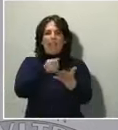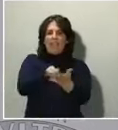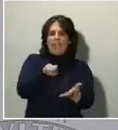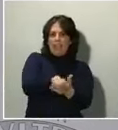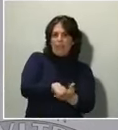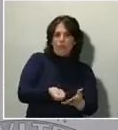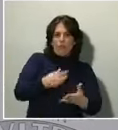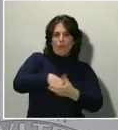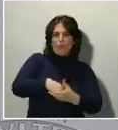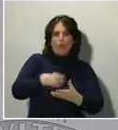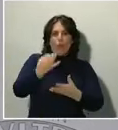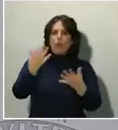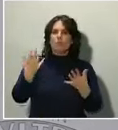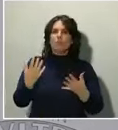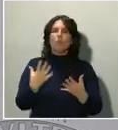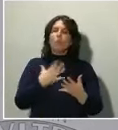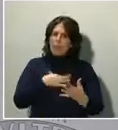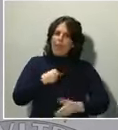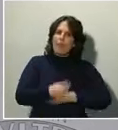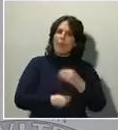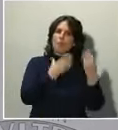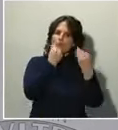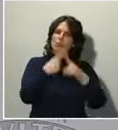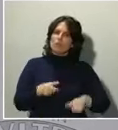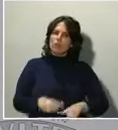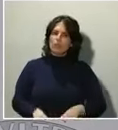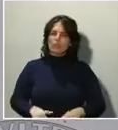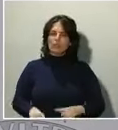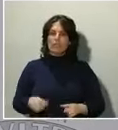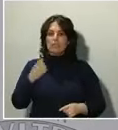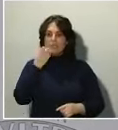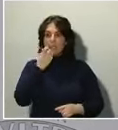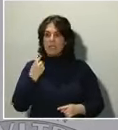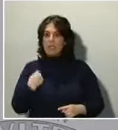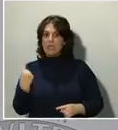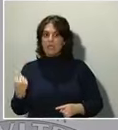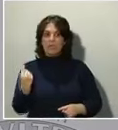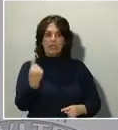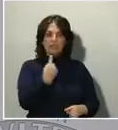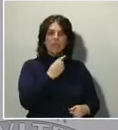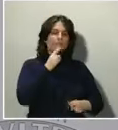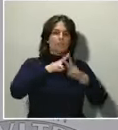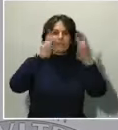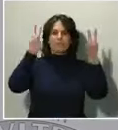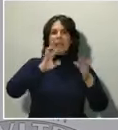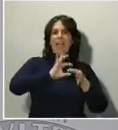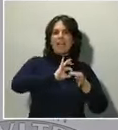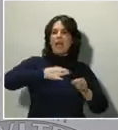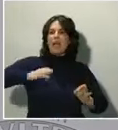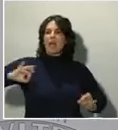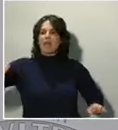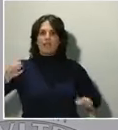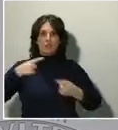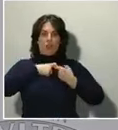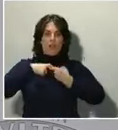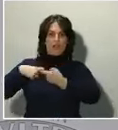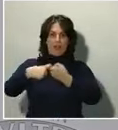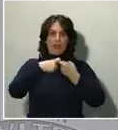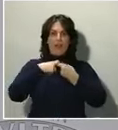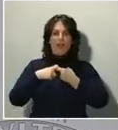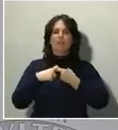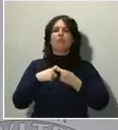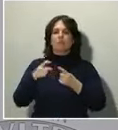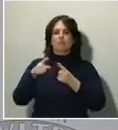Todos y cada uno de nosotros, si construimos una cadena de solidaridad, antes saldremos de esta crisis y además